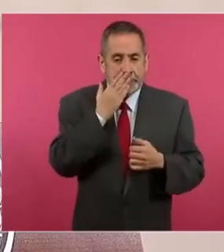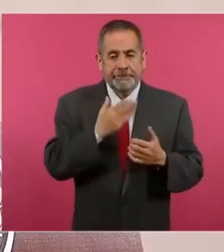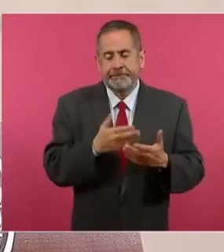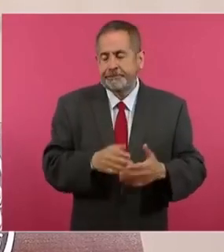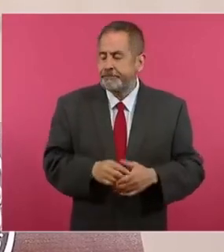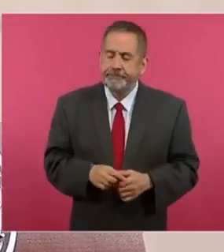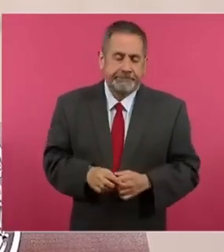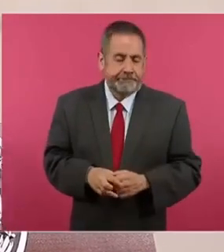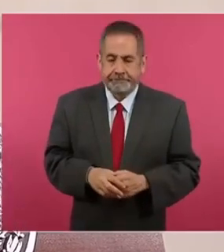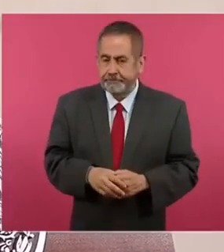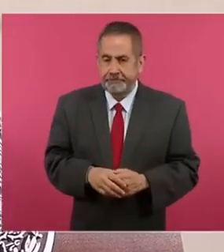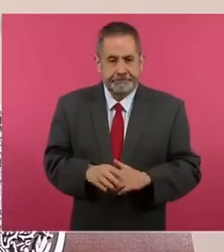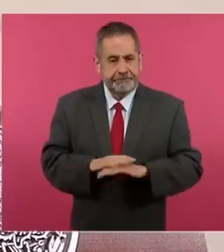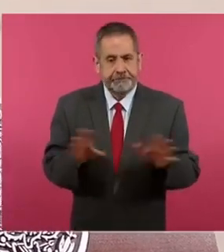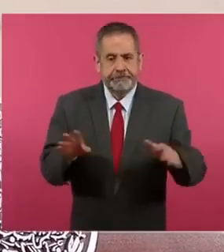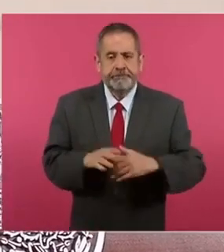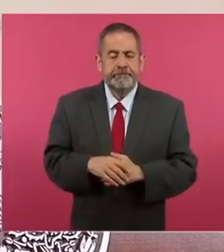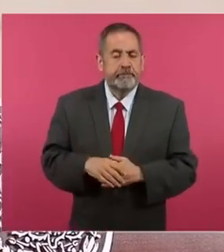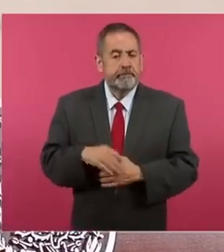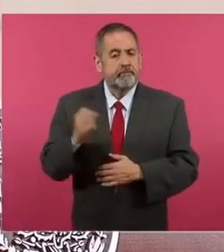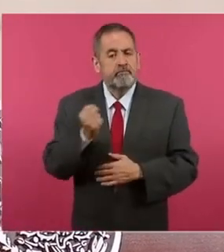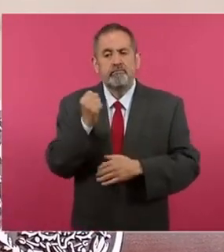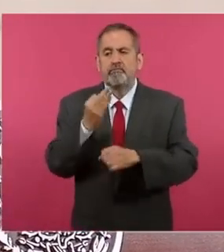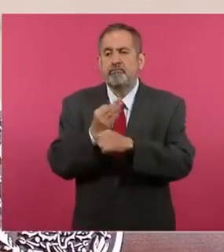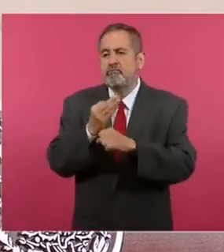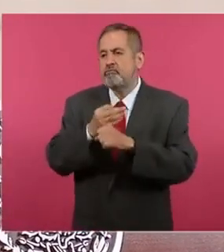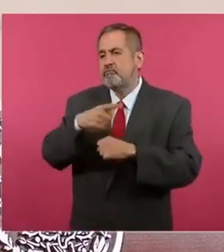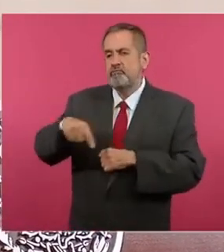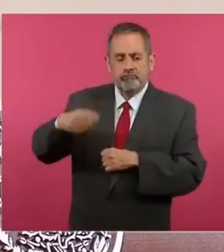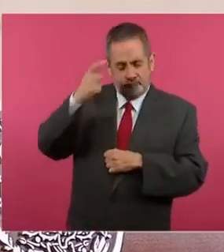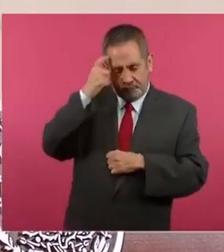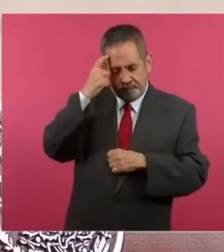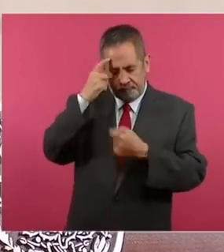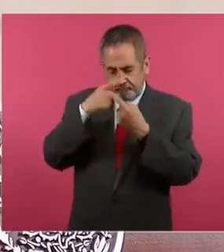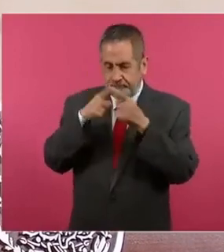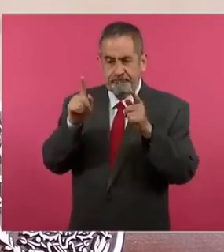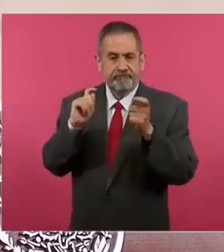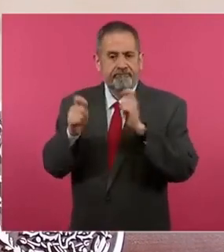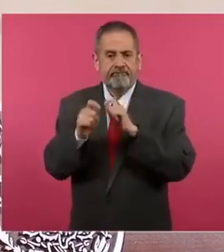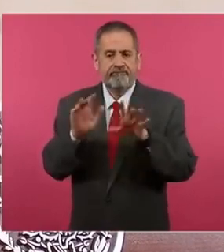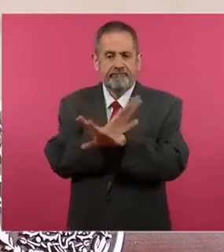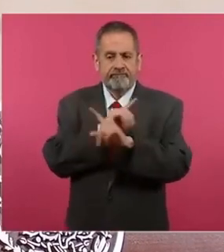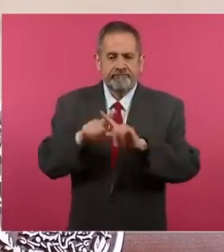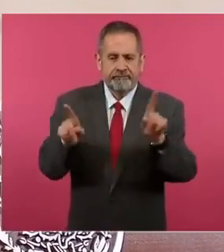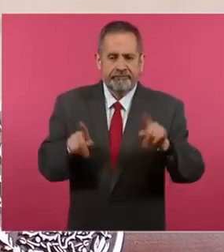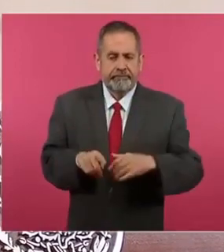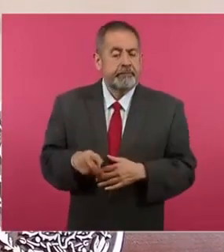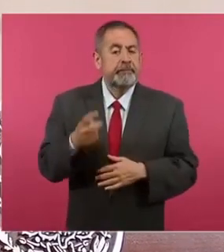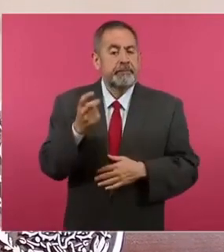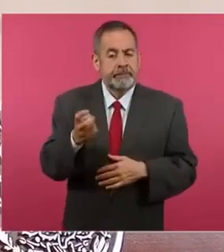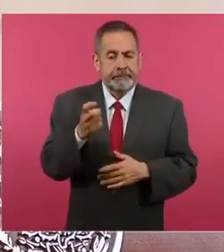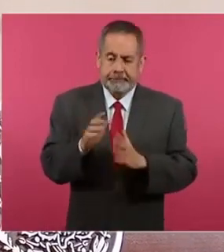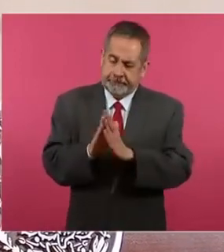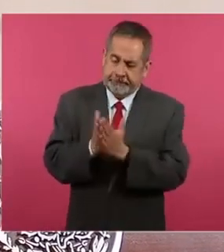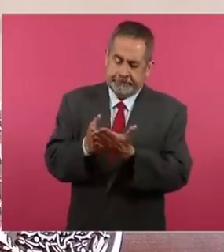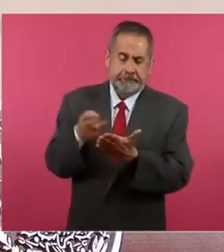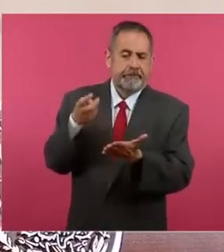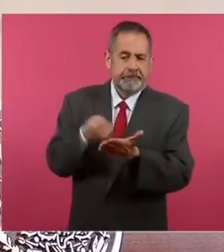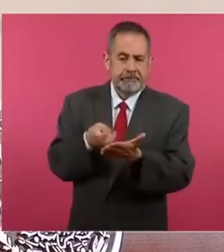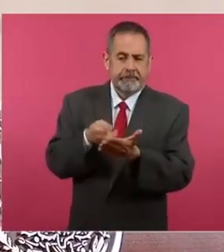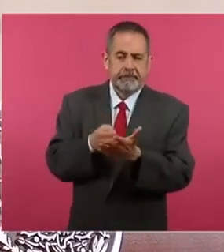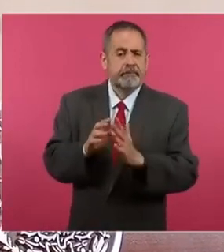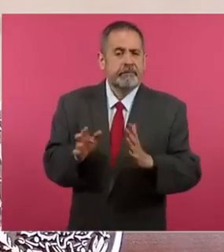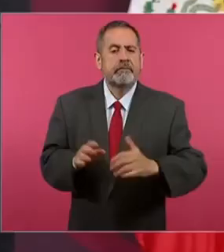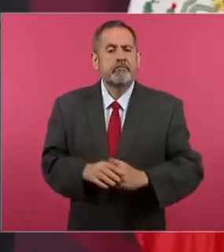afortunadamente hay un pensamiento distinto. Pero esto de los libros así está,